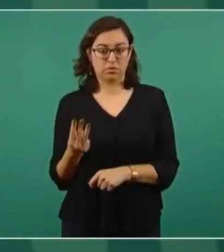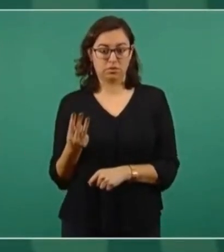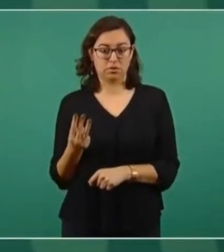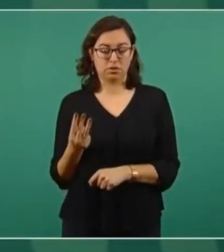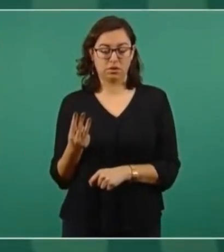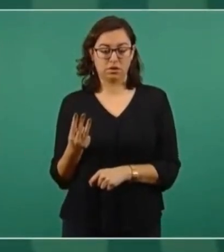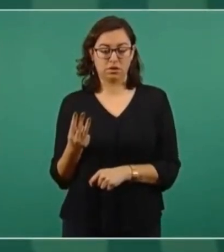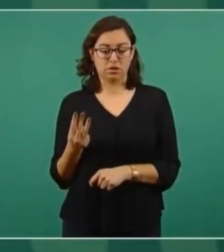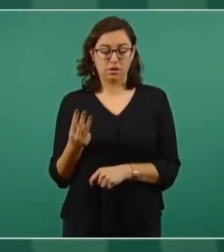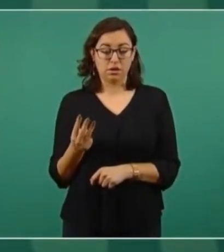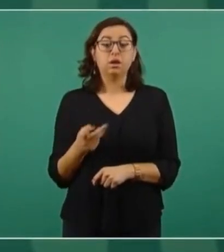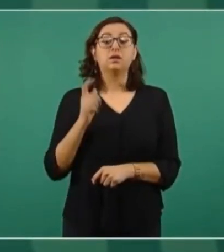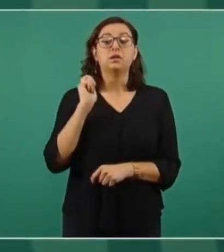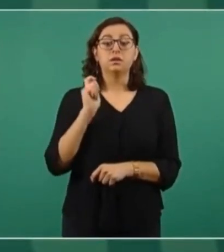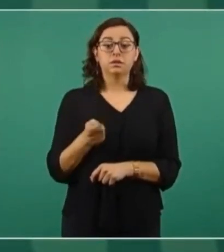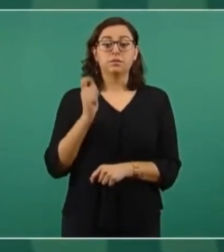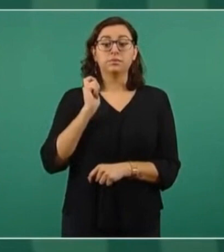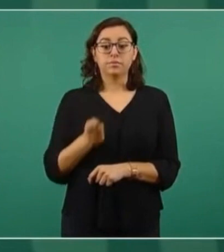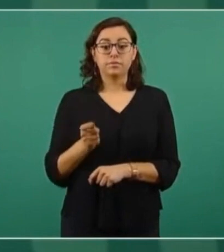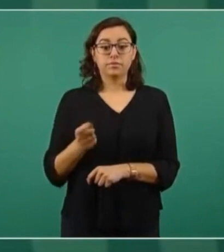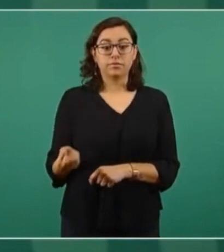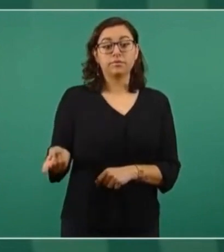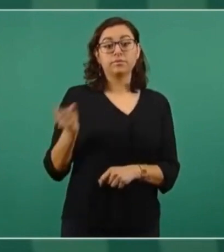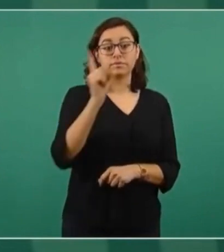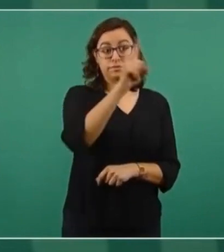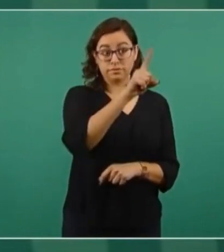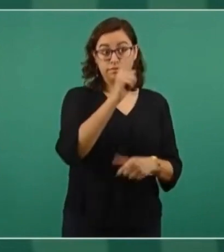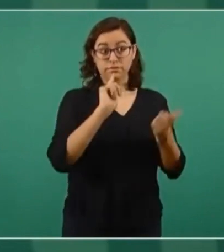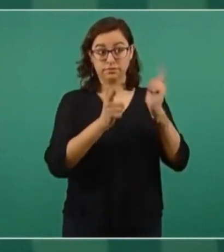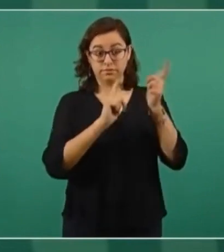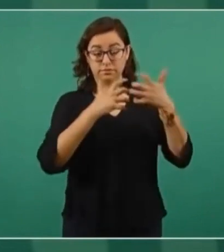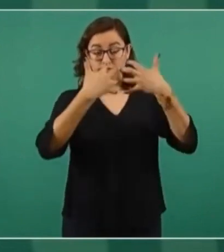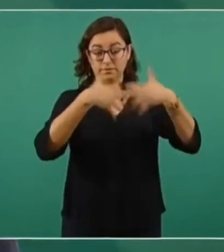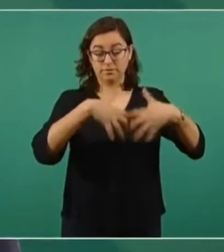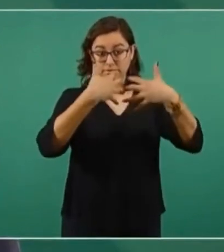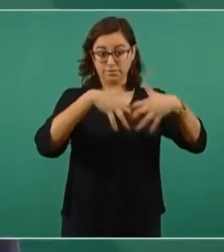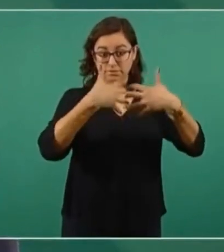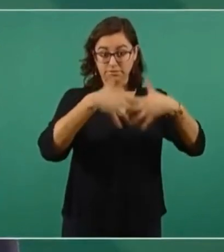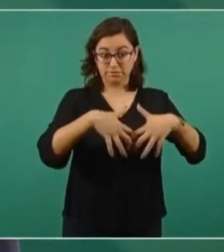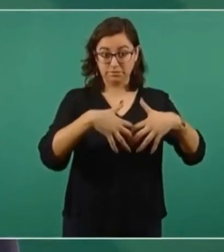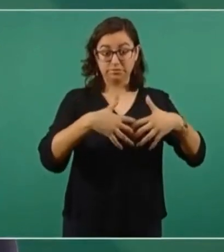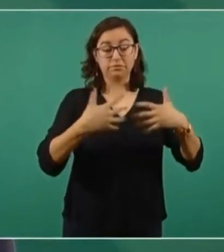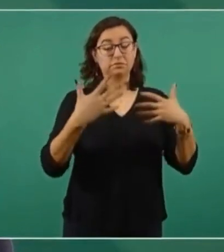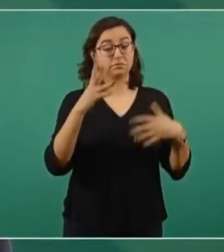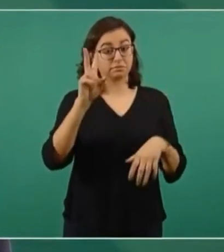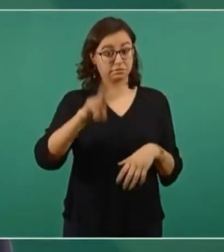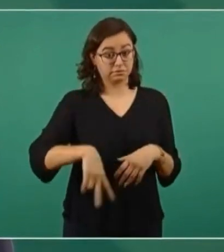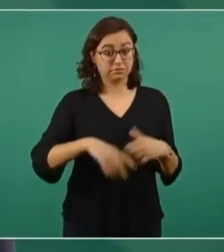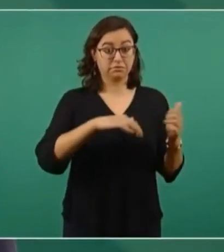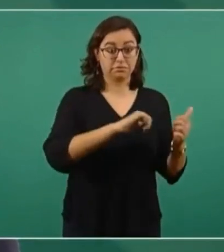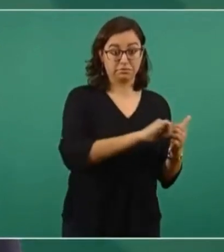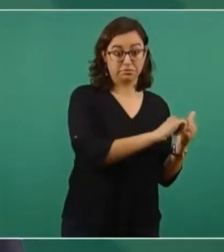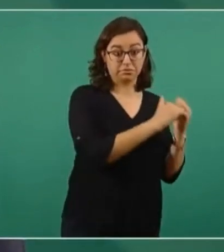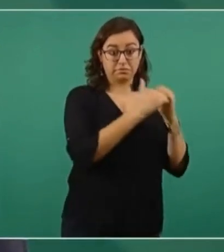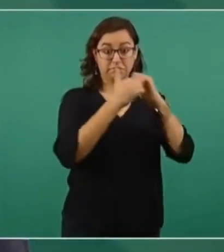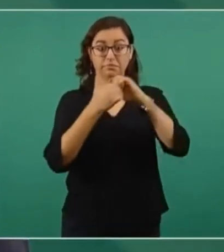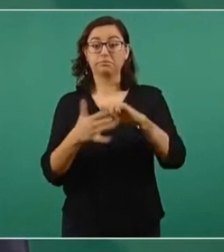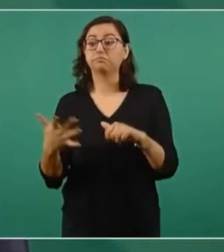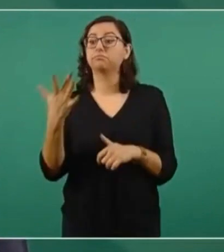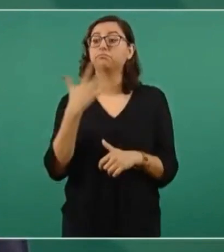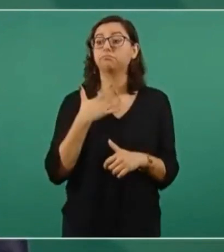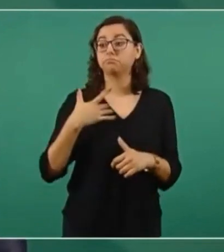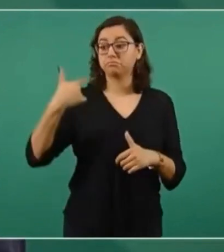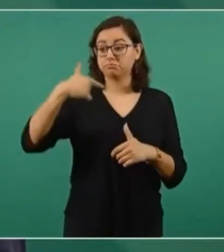de tal forma que Deer Park tiene una capacidad de conversión profunda y su rendimiento de